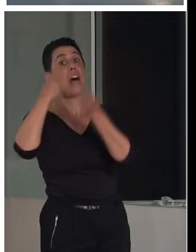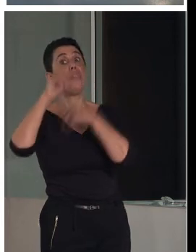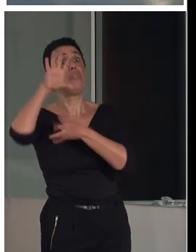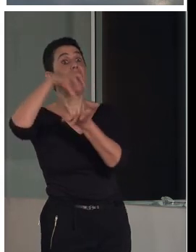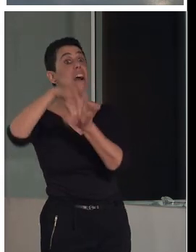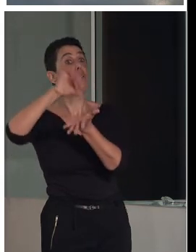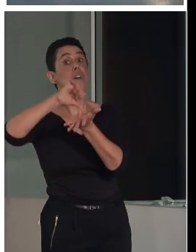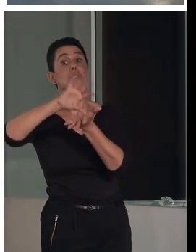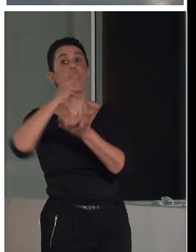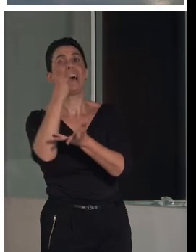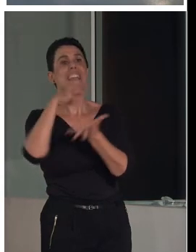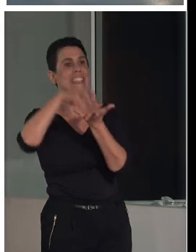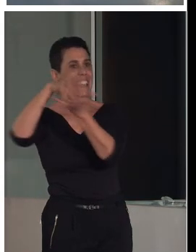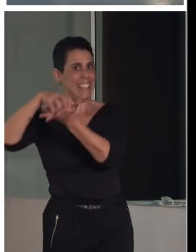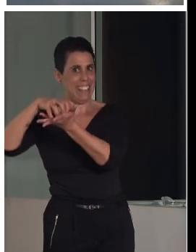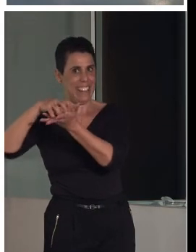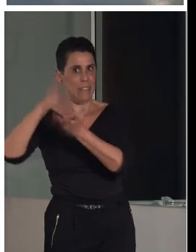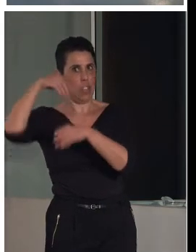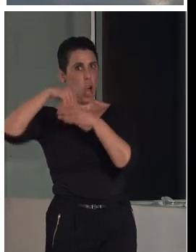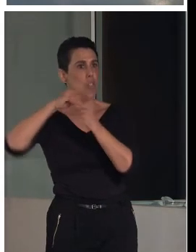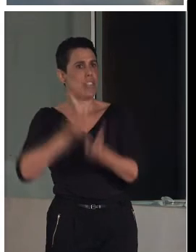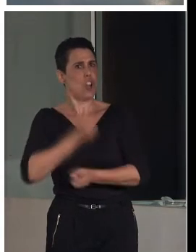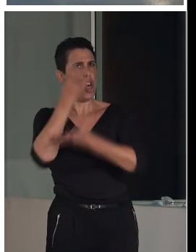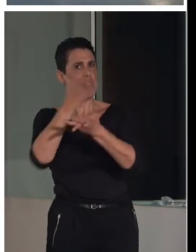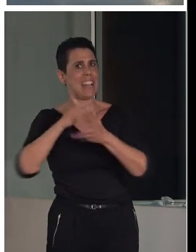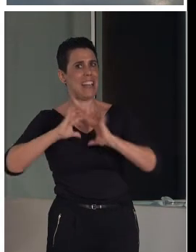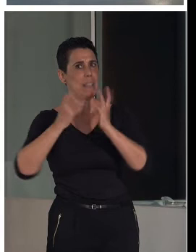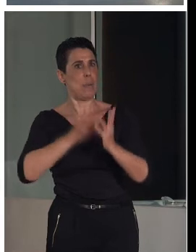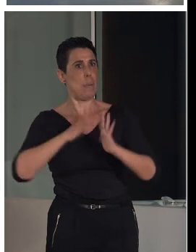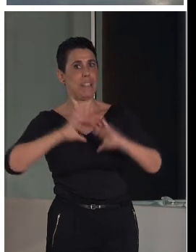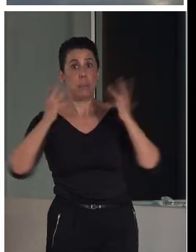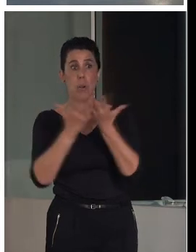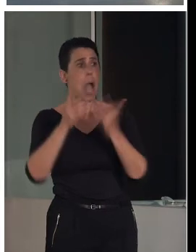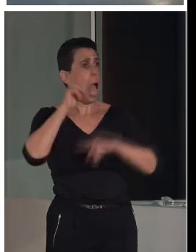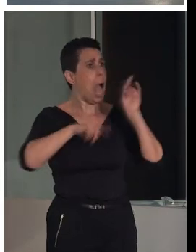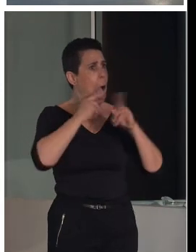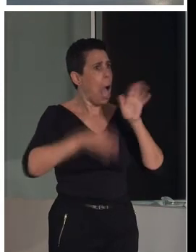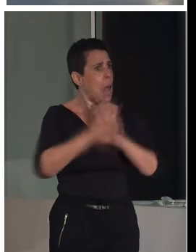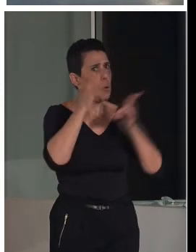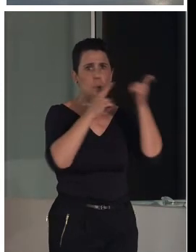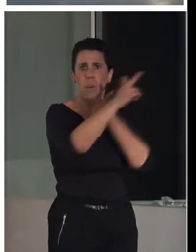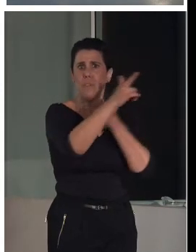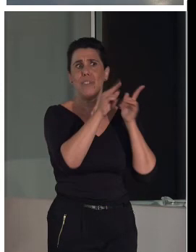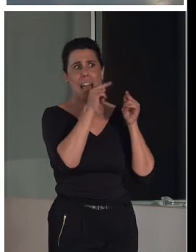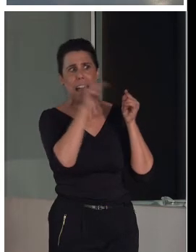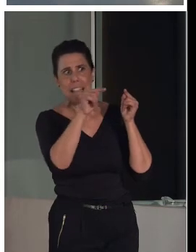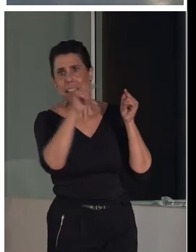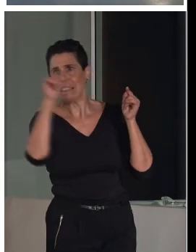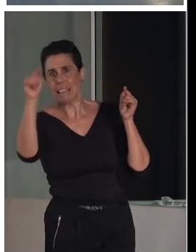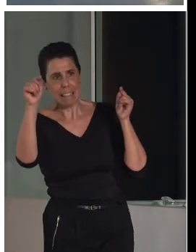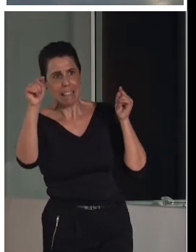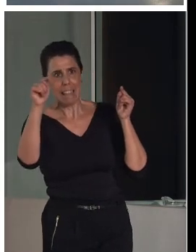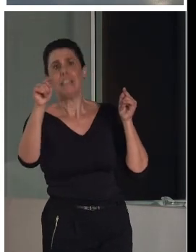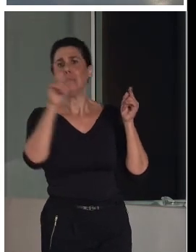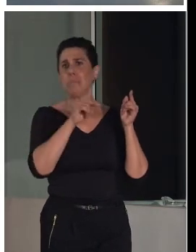declaración. Algunos habréis estado en Calatayud, porque pilla de paso, ¿no? Entonces, este sería